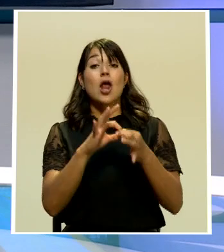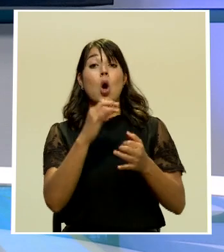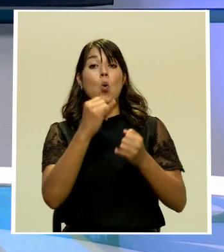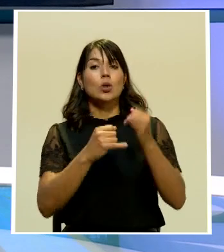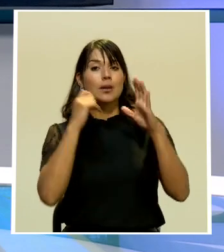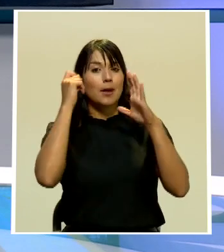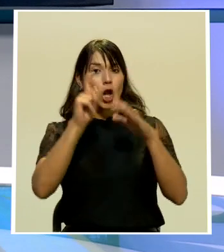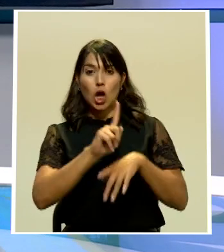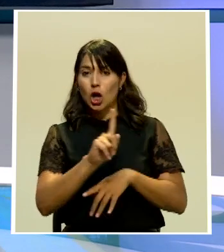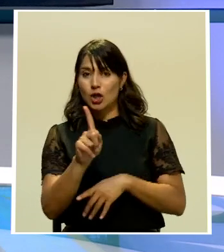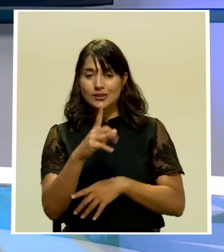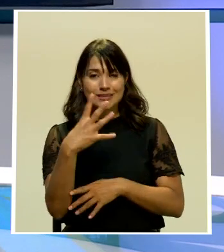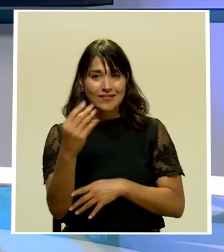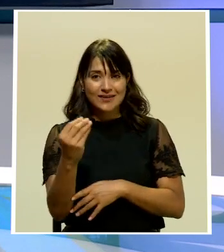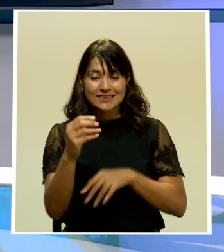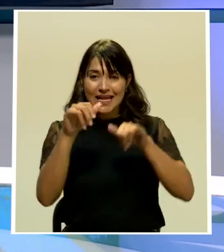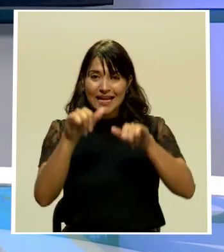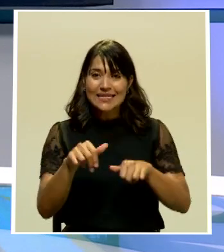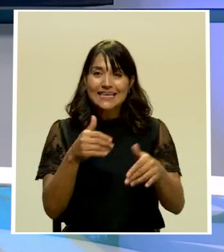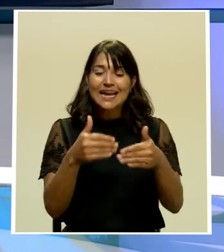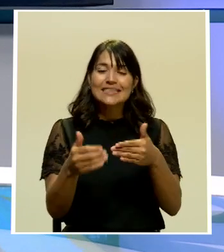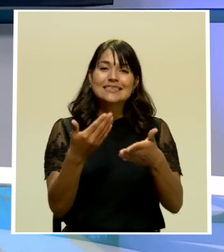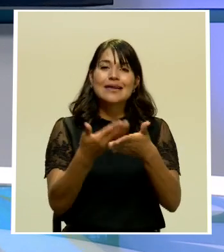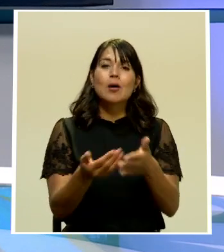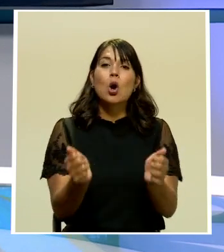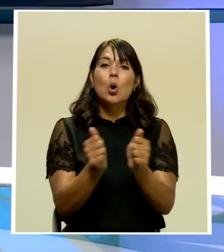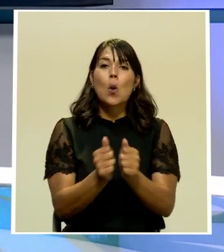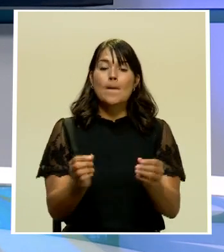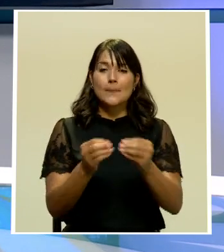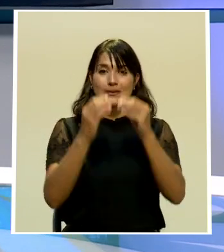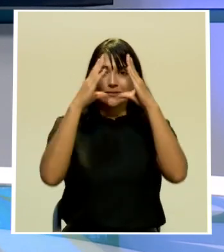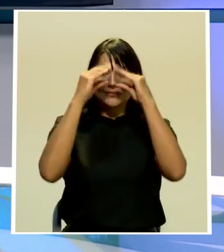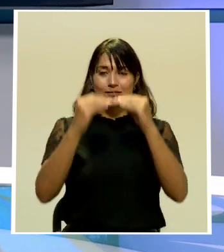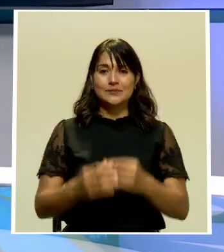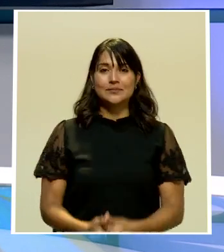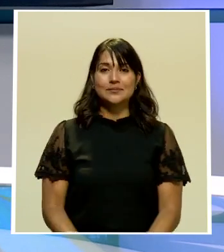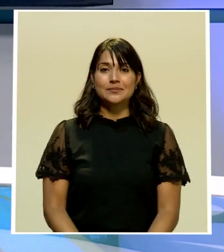No se vaya, quédese, que ya venimos con más información.